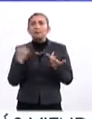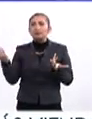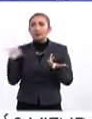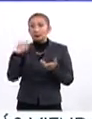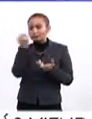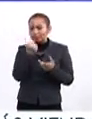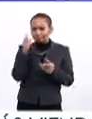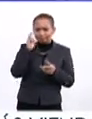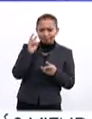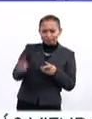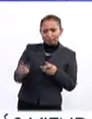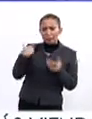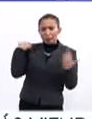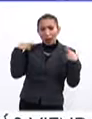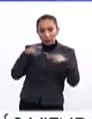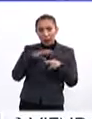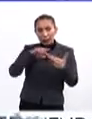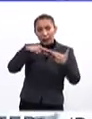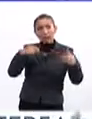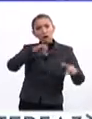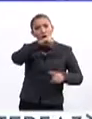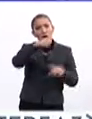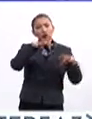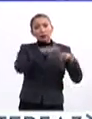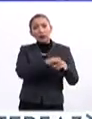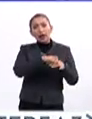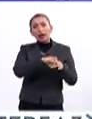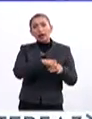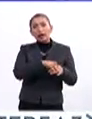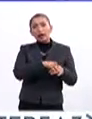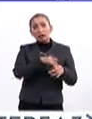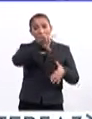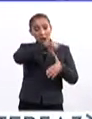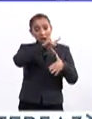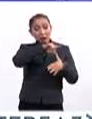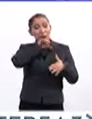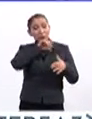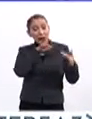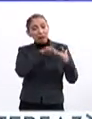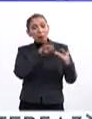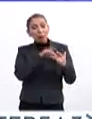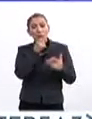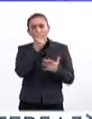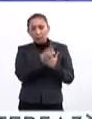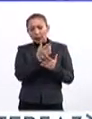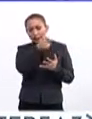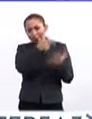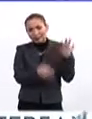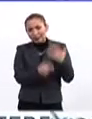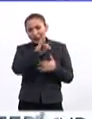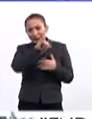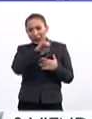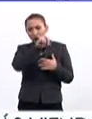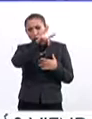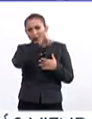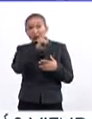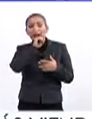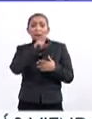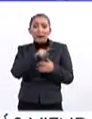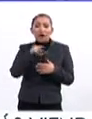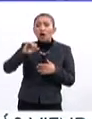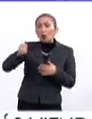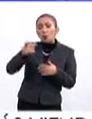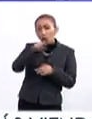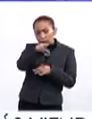doctorados, talento, formación de profesorado, o que tenemos relación con, van a tener entidad en América Latina, no solo por las que son jesuitas, sino también como